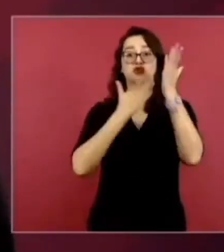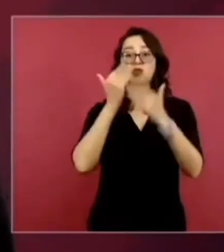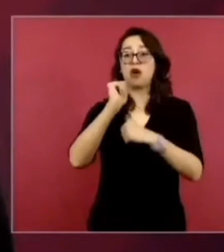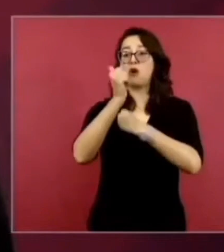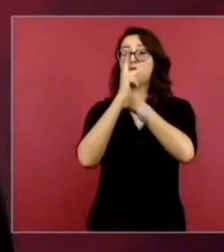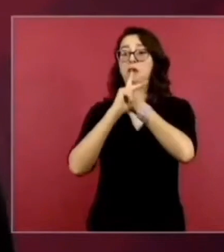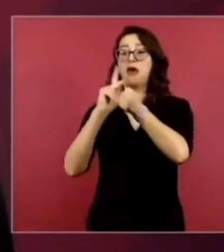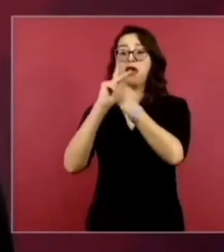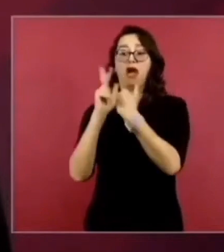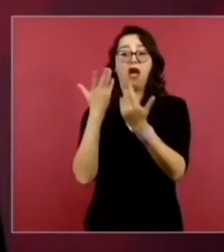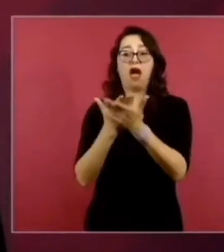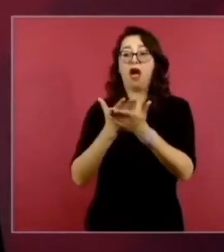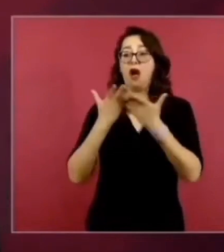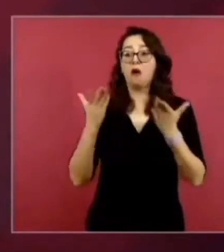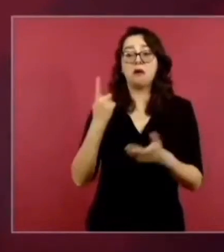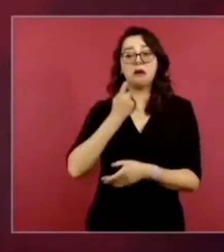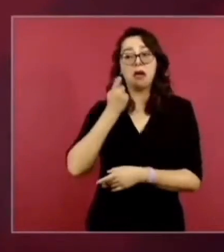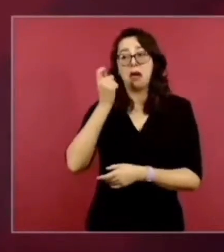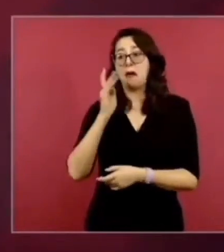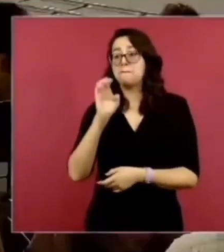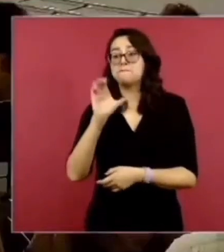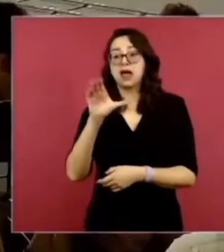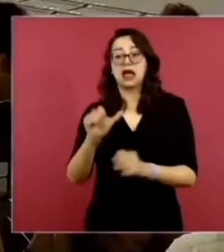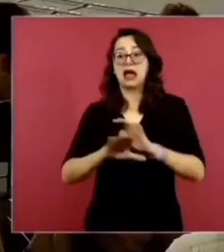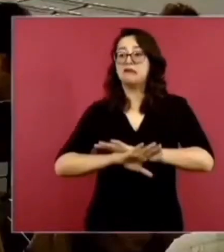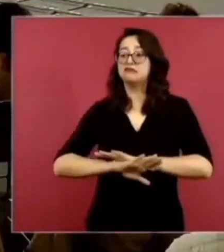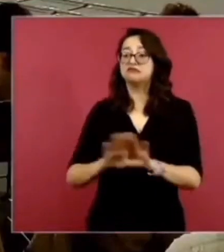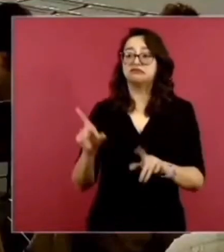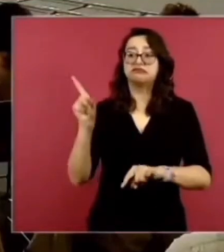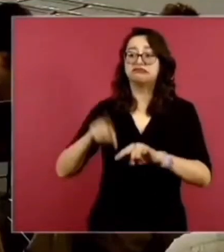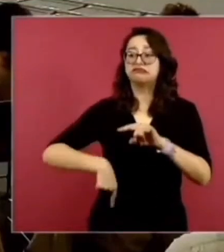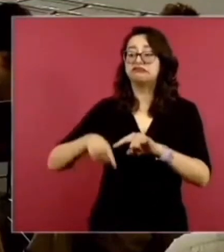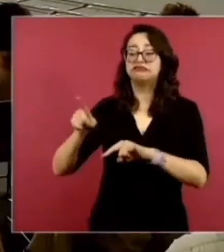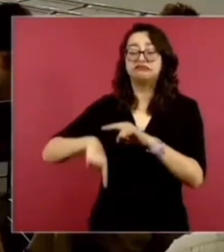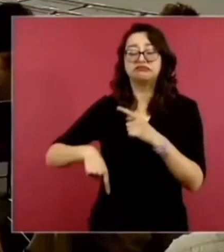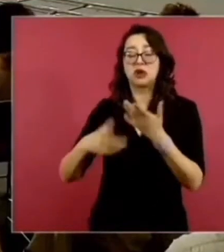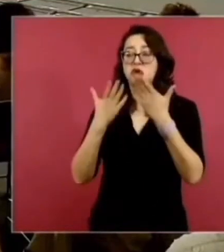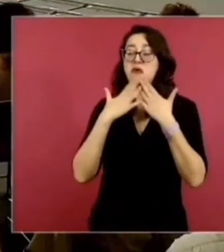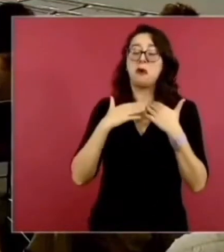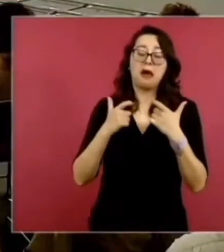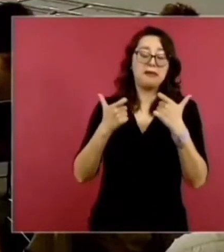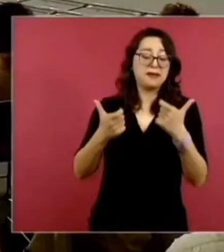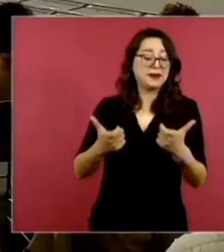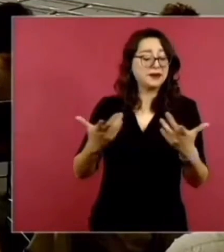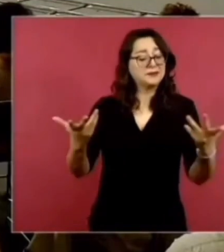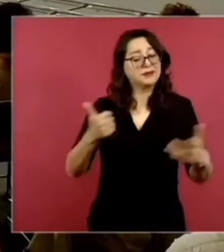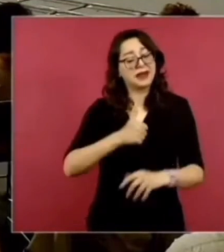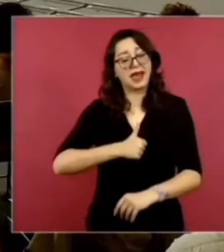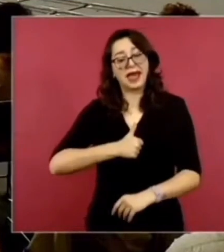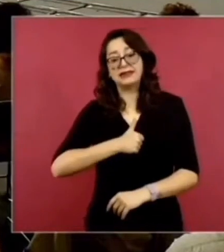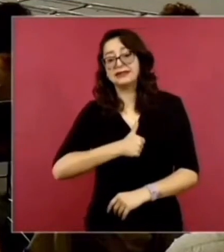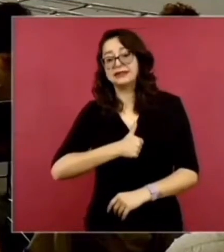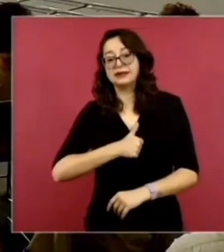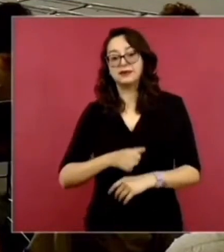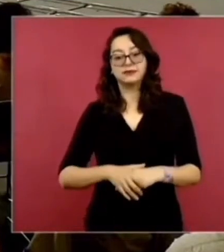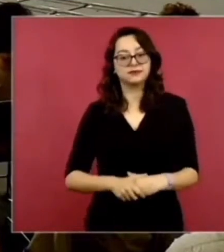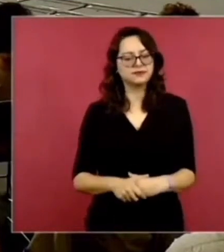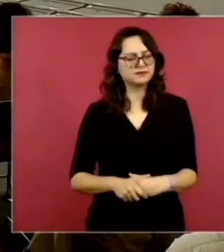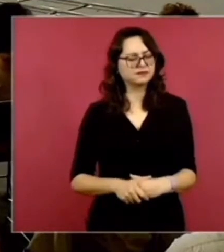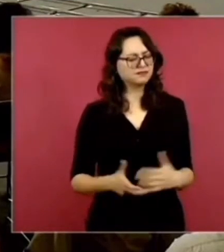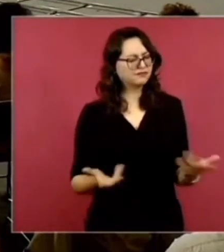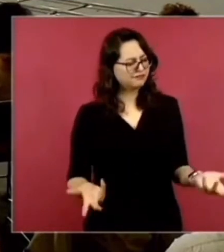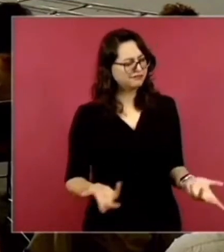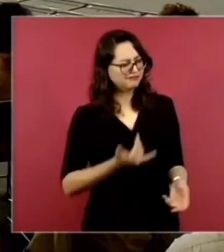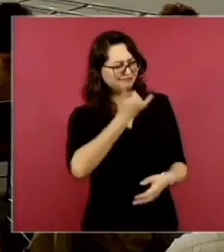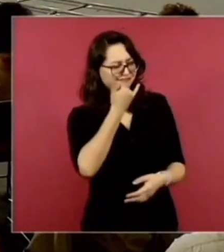extranjero. Pero esta información, como decimos, es falsa. Conacyt no ha recortado las becas de posgrado en el extranjero. Al